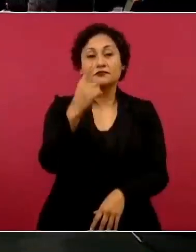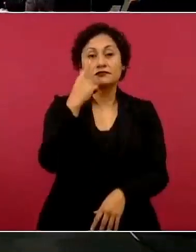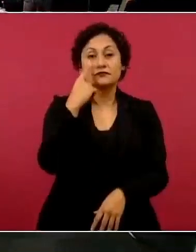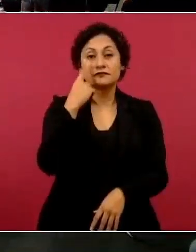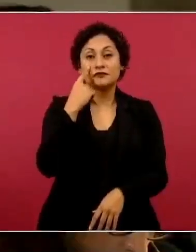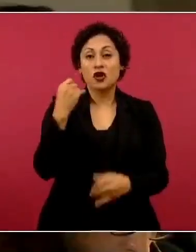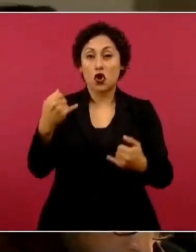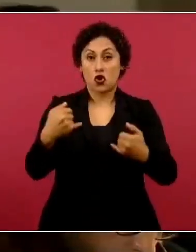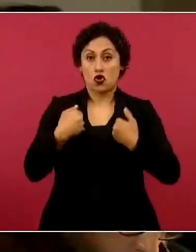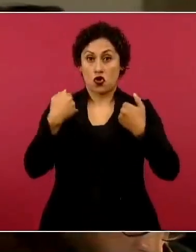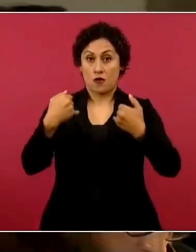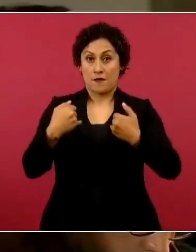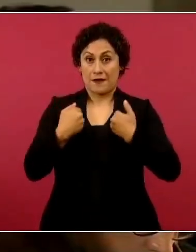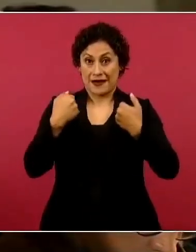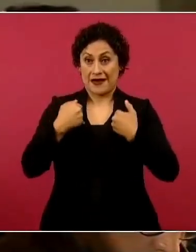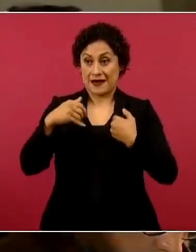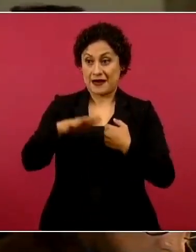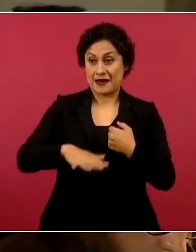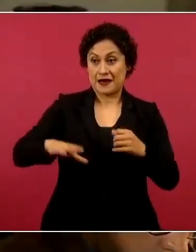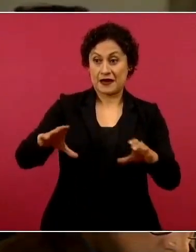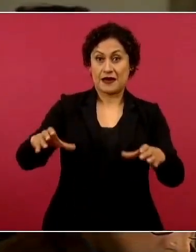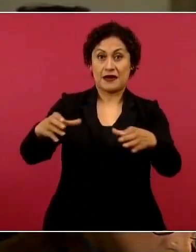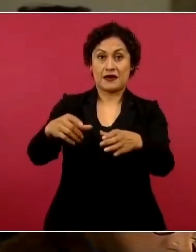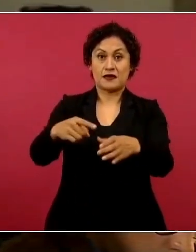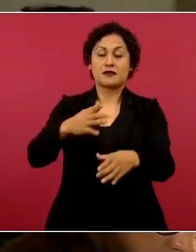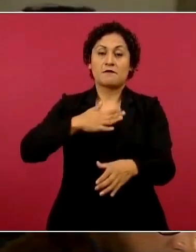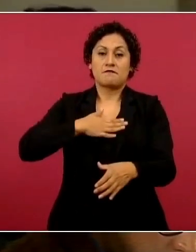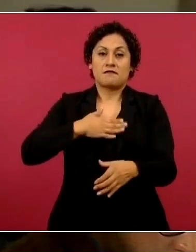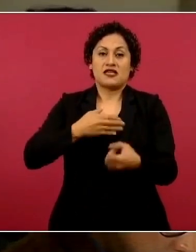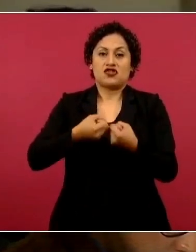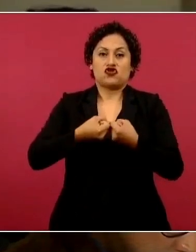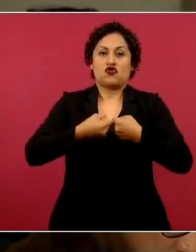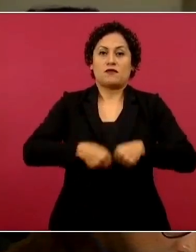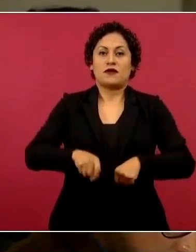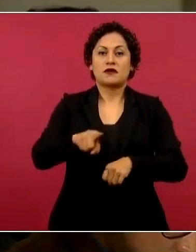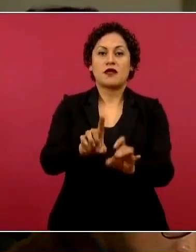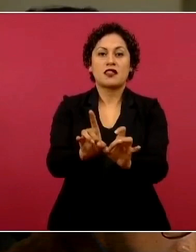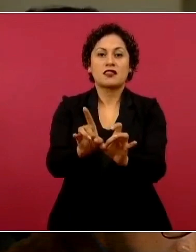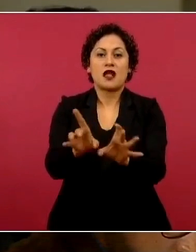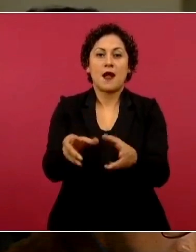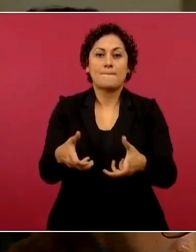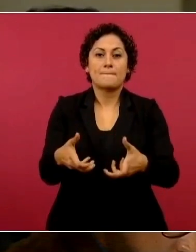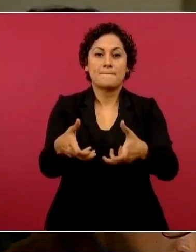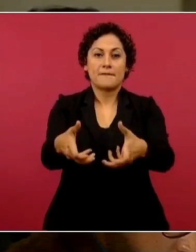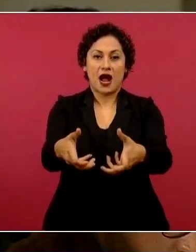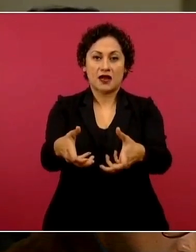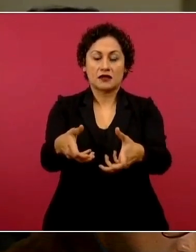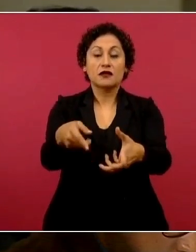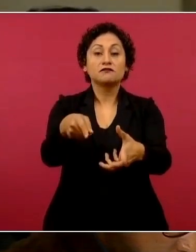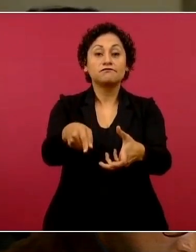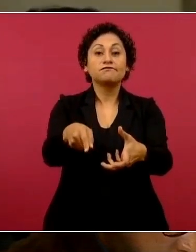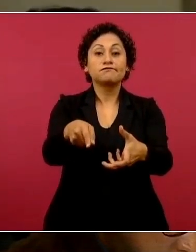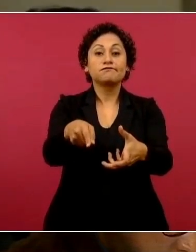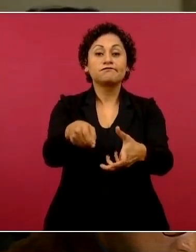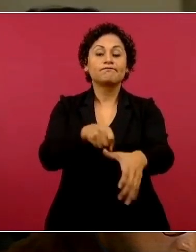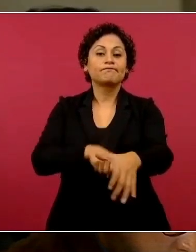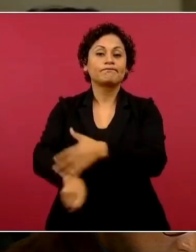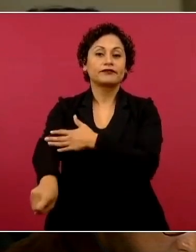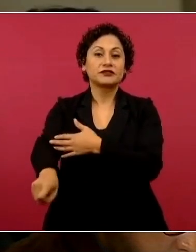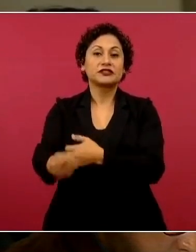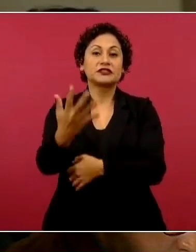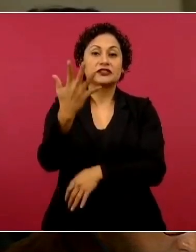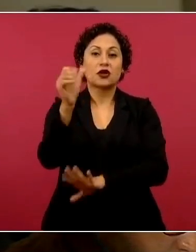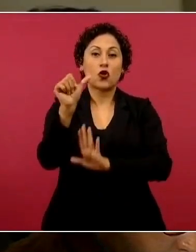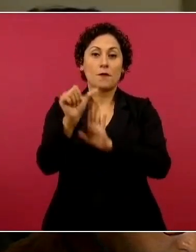Mis sobrinos tienen un incidente callejero y sin más ni más se han pasado cinco meses en un reclusorio.